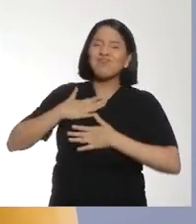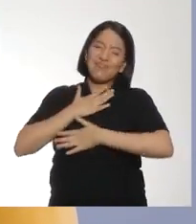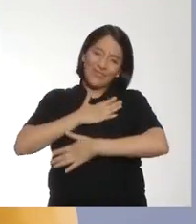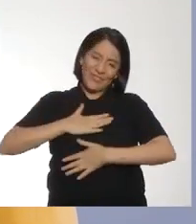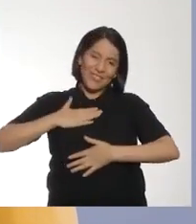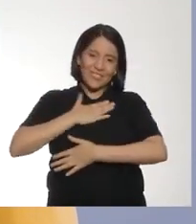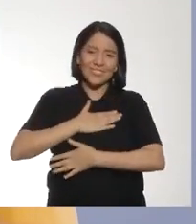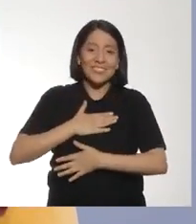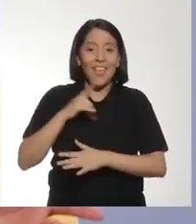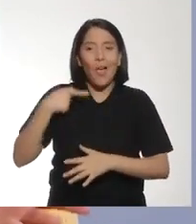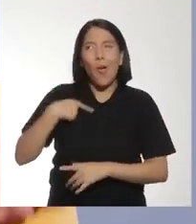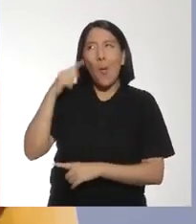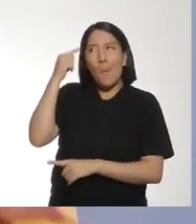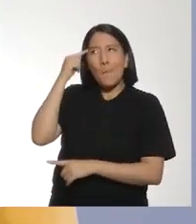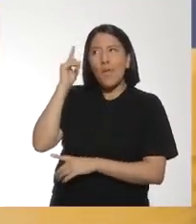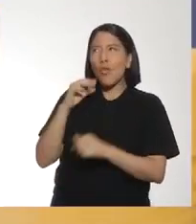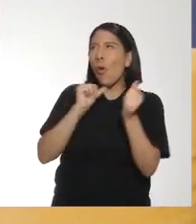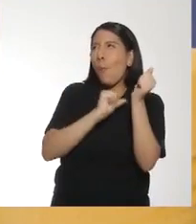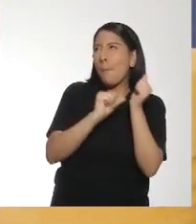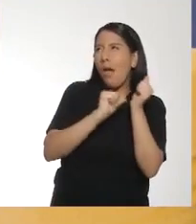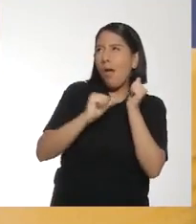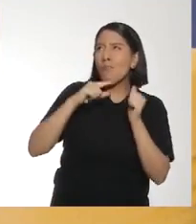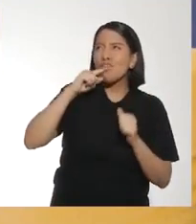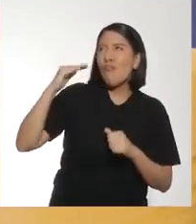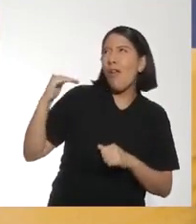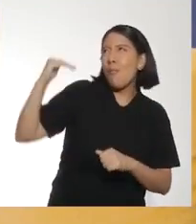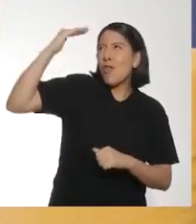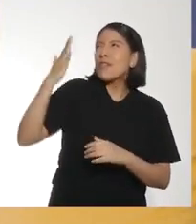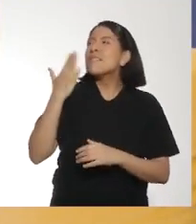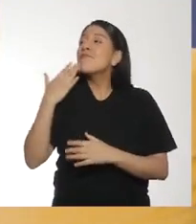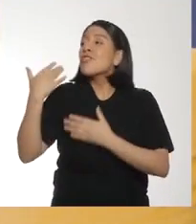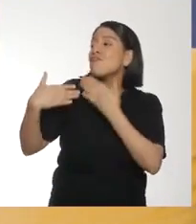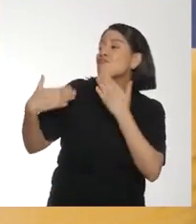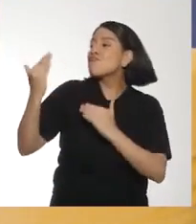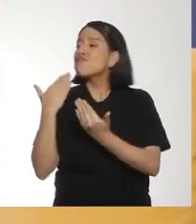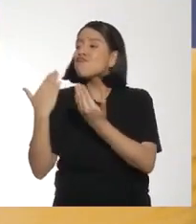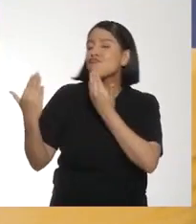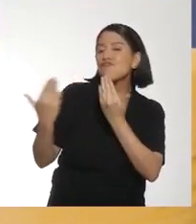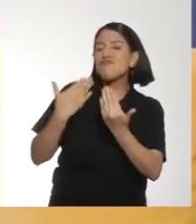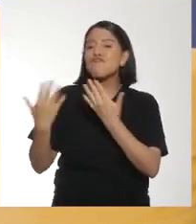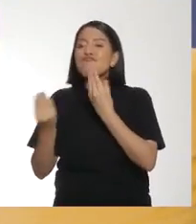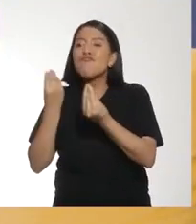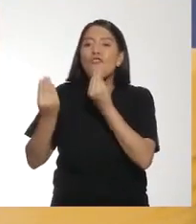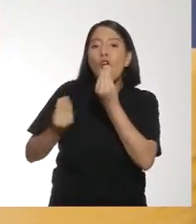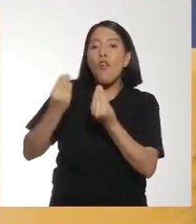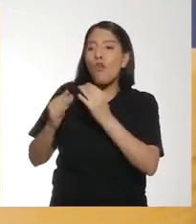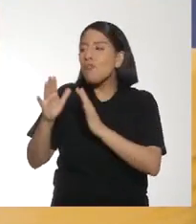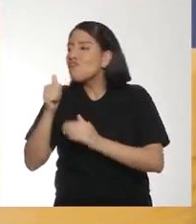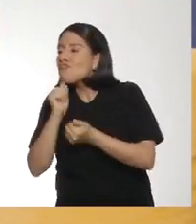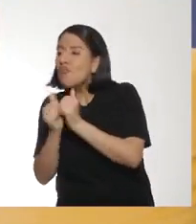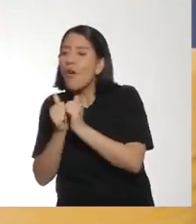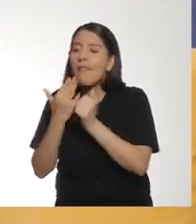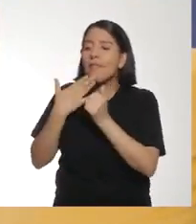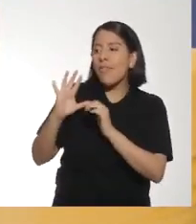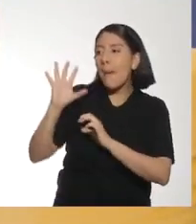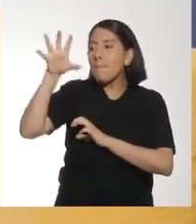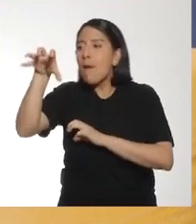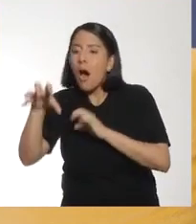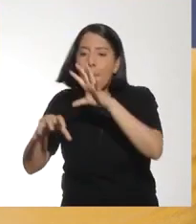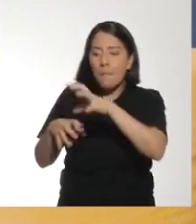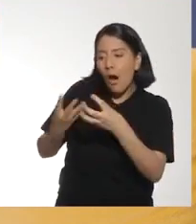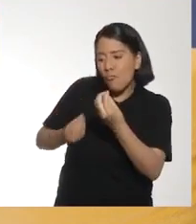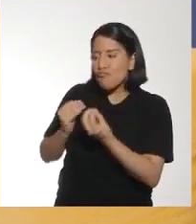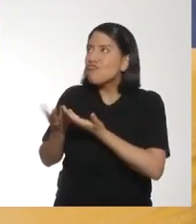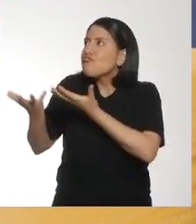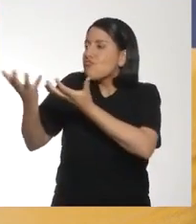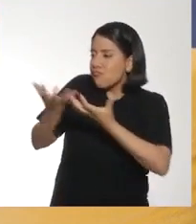Y pasaremos unos momentos Divertidos juntos Yo pienso jugarlo Con mi hermana mayor A ver quién tiene Más habilidad con la pelota Y ver quién logra atraparla